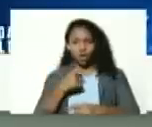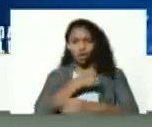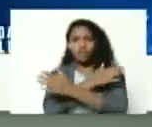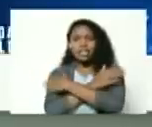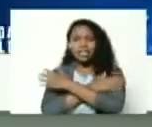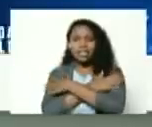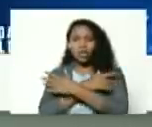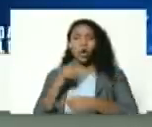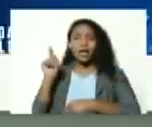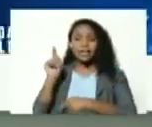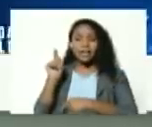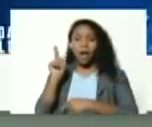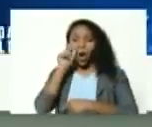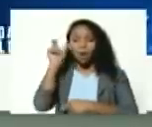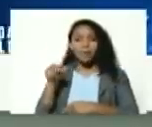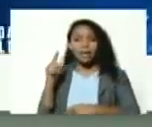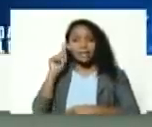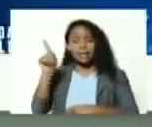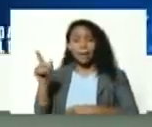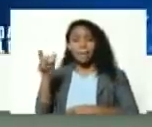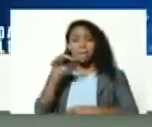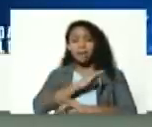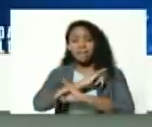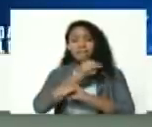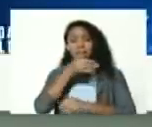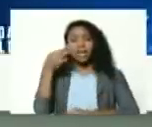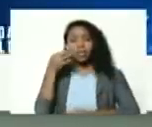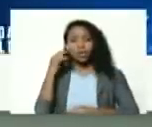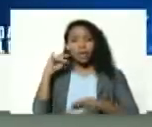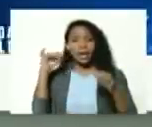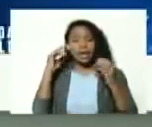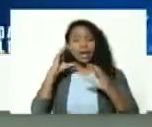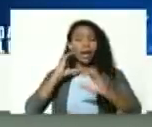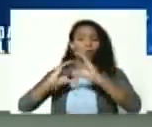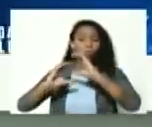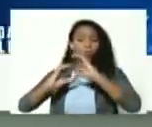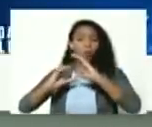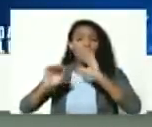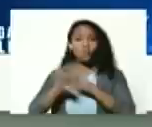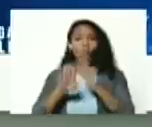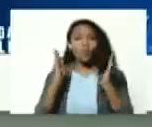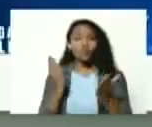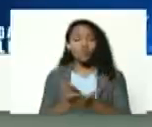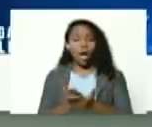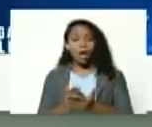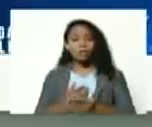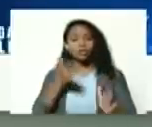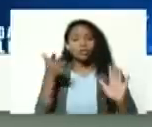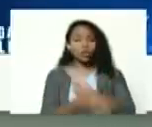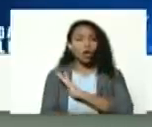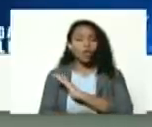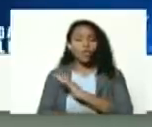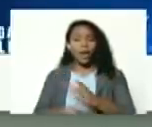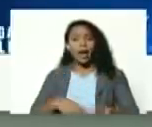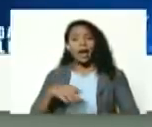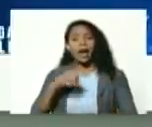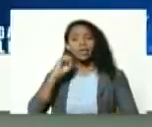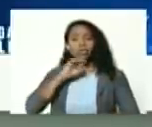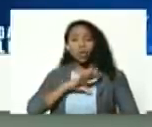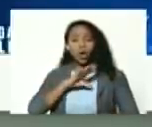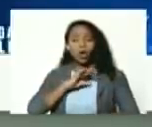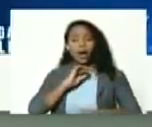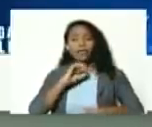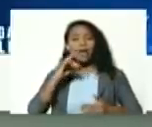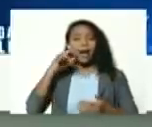realización exitosa de la conferencia mundial sobre Carabobo y la historia del siglo